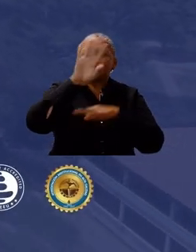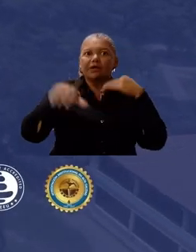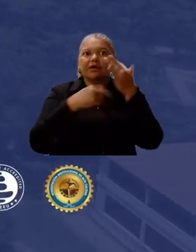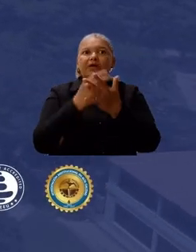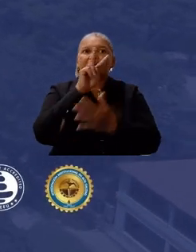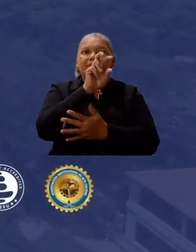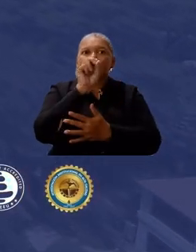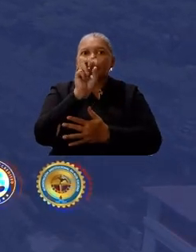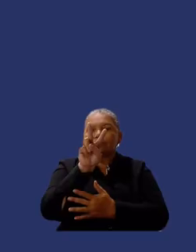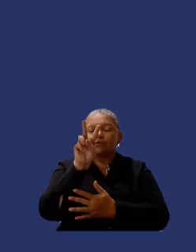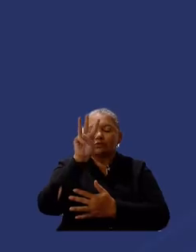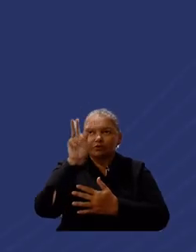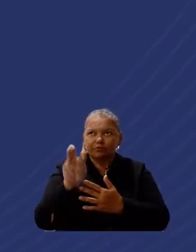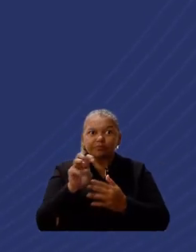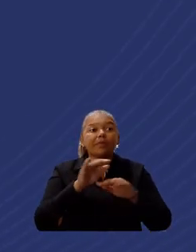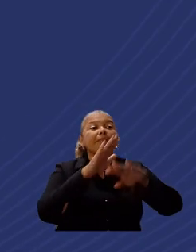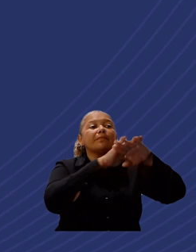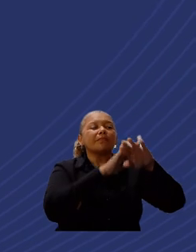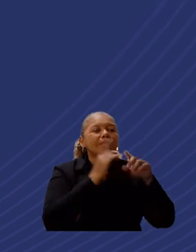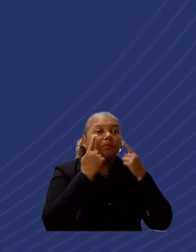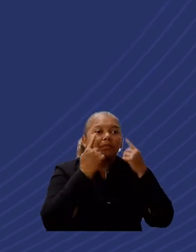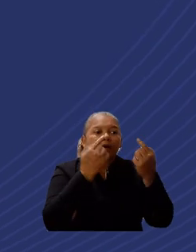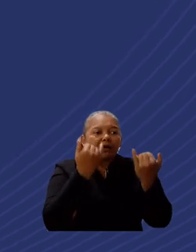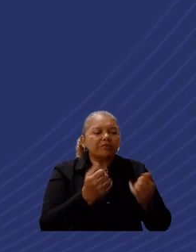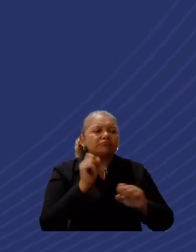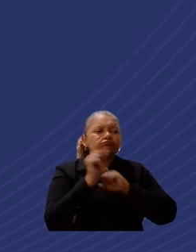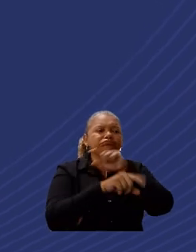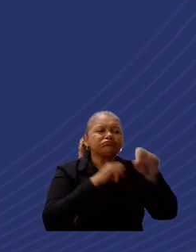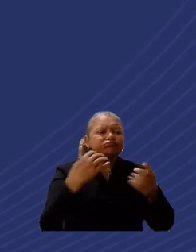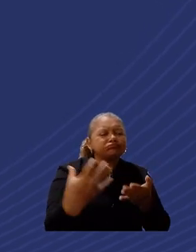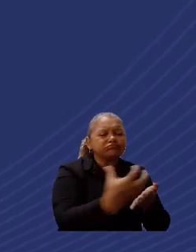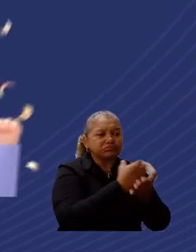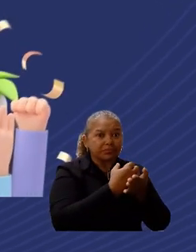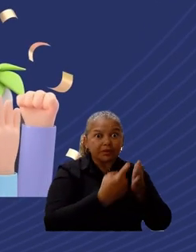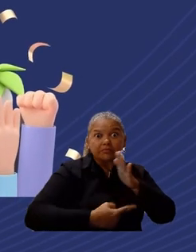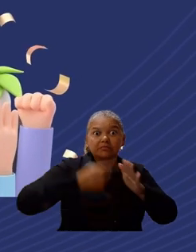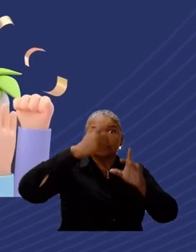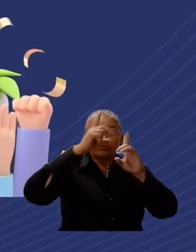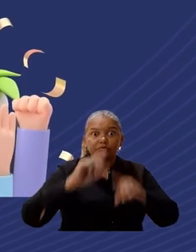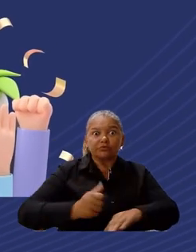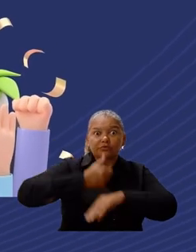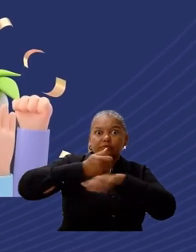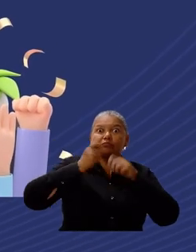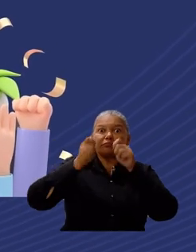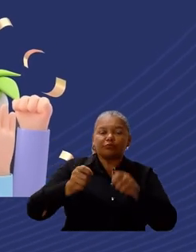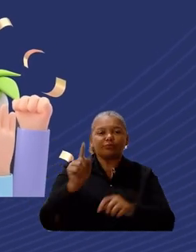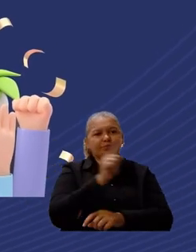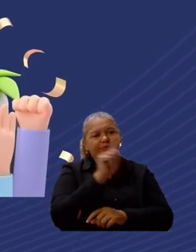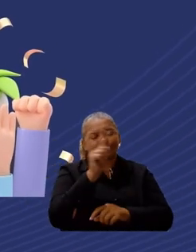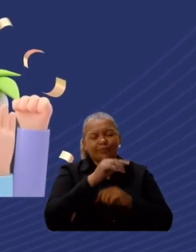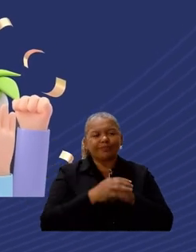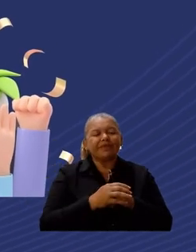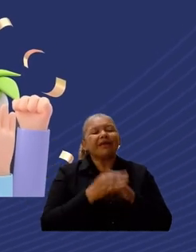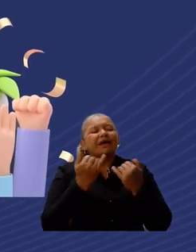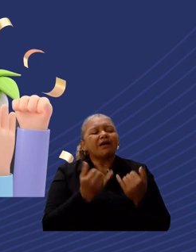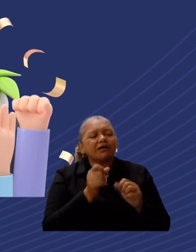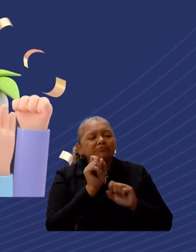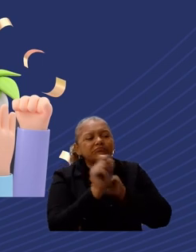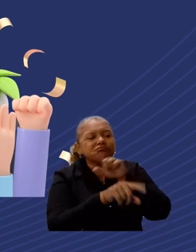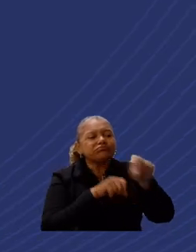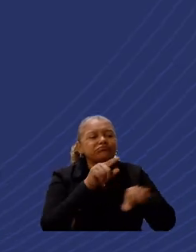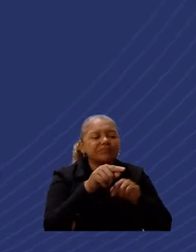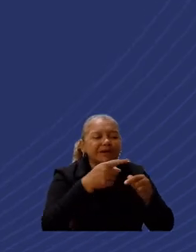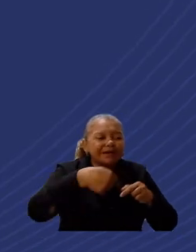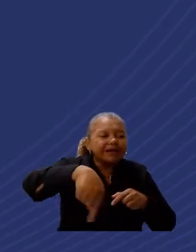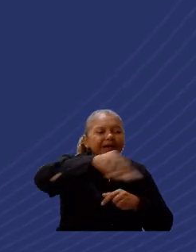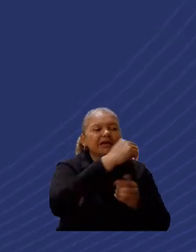-2028. Es importante entender que este es un proceso de consulta, no una elección directa del rector. En una